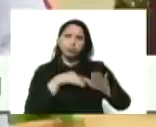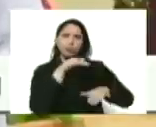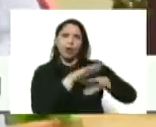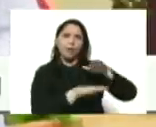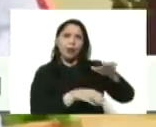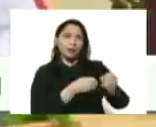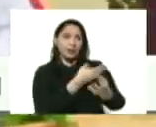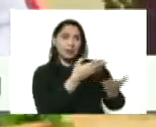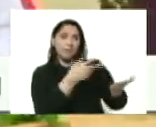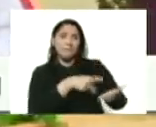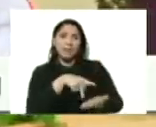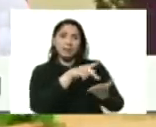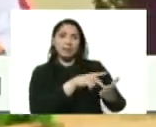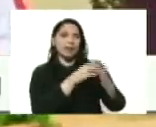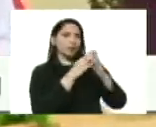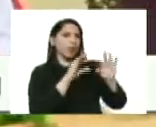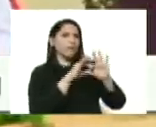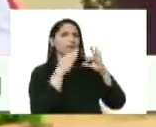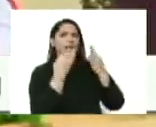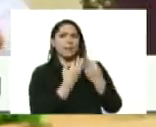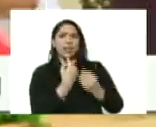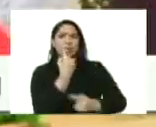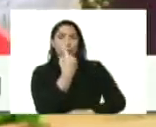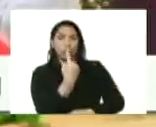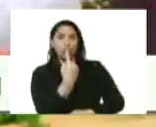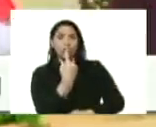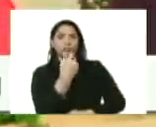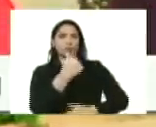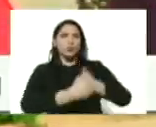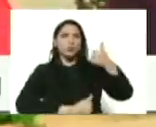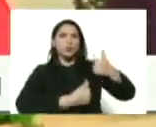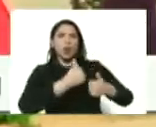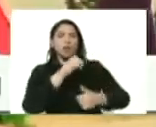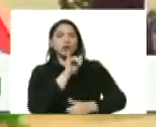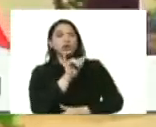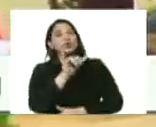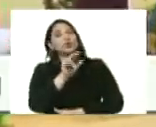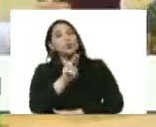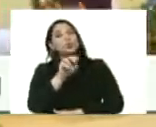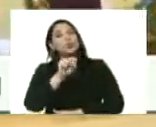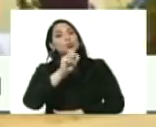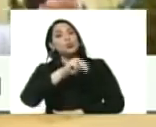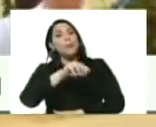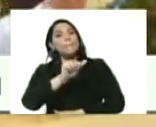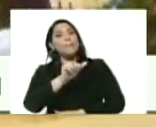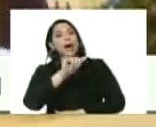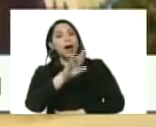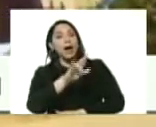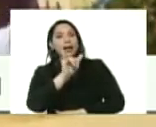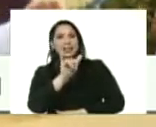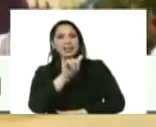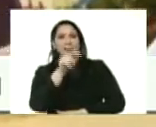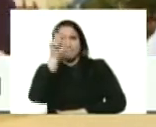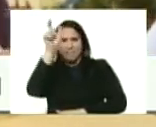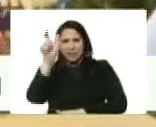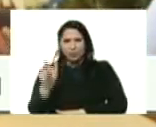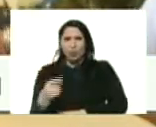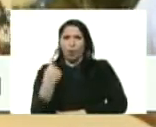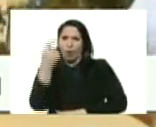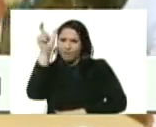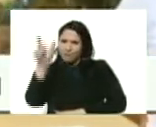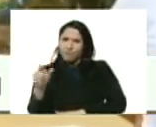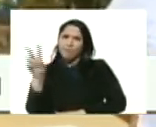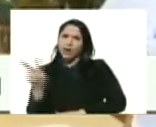De ellos participaron todas las familias una de ellas la de Yusmari Millán una persona una venezolana una